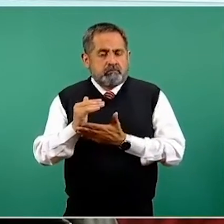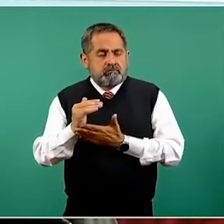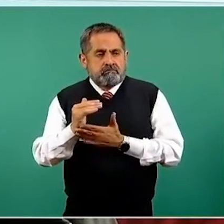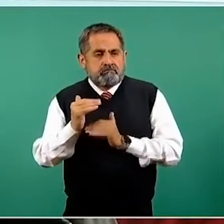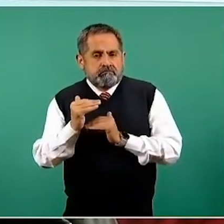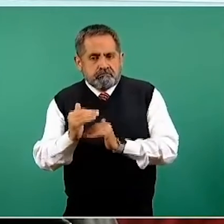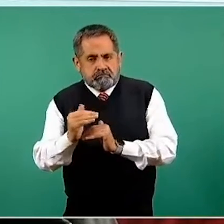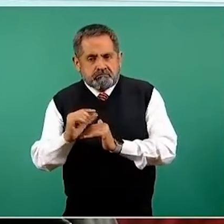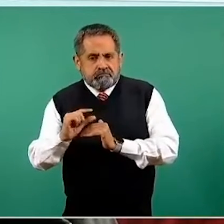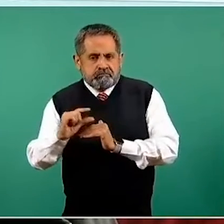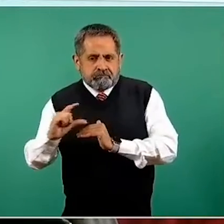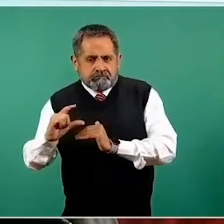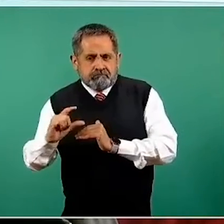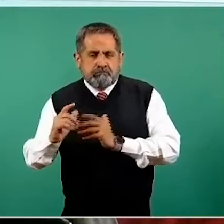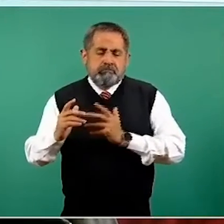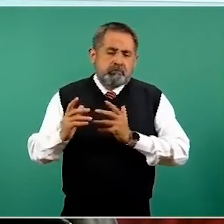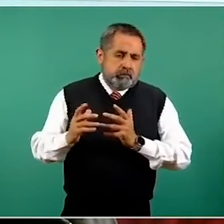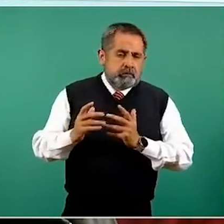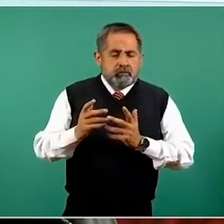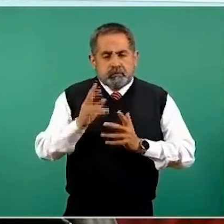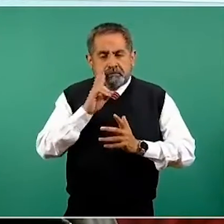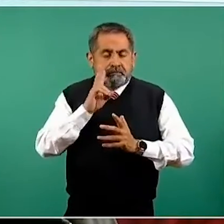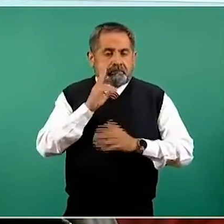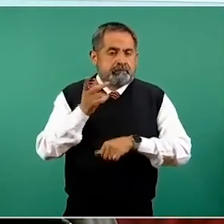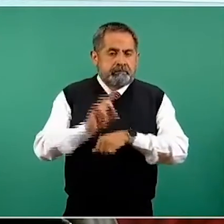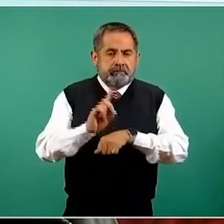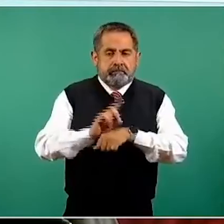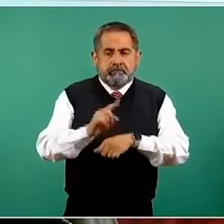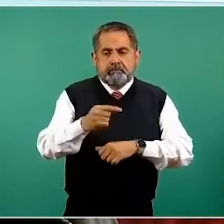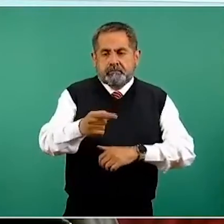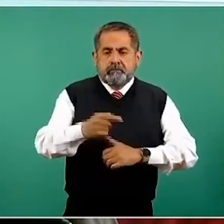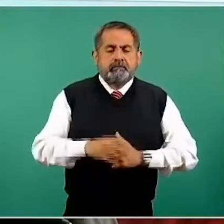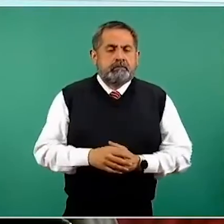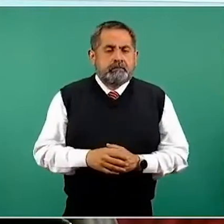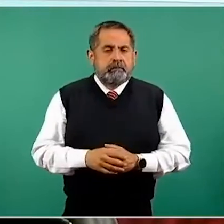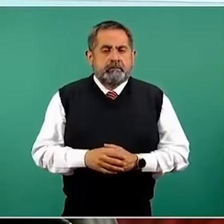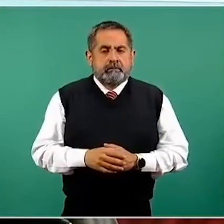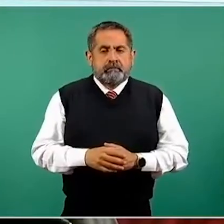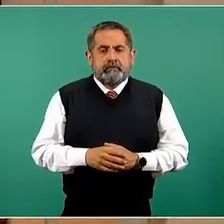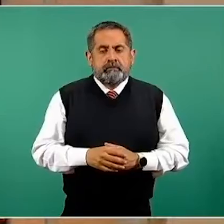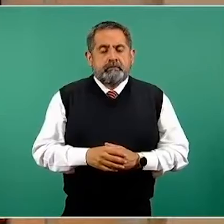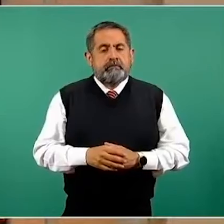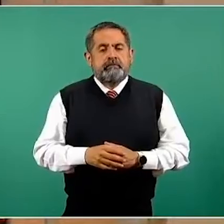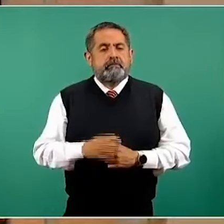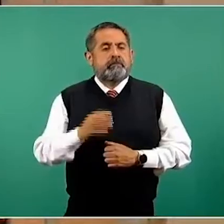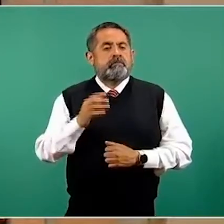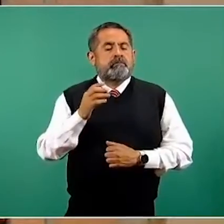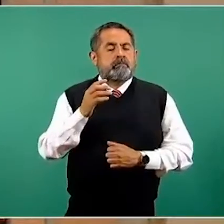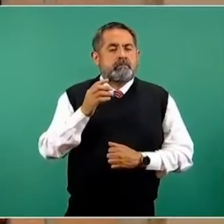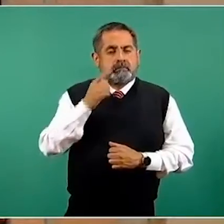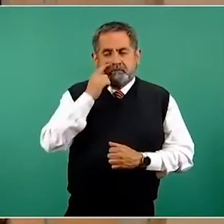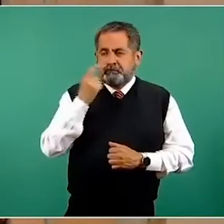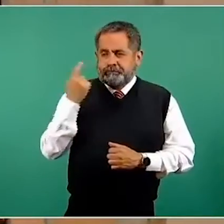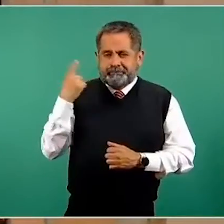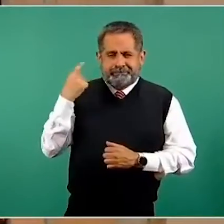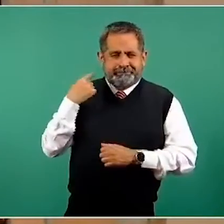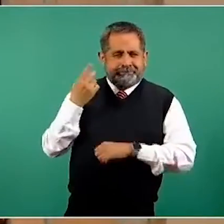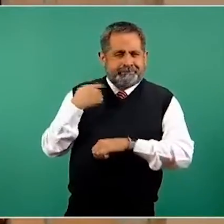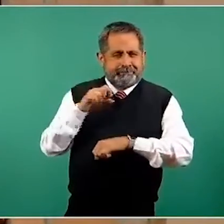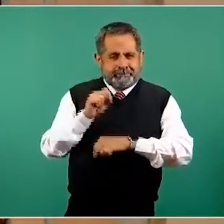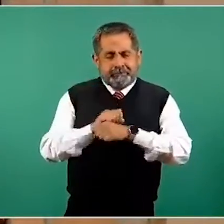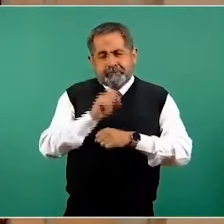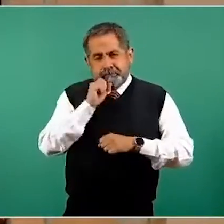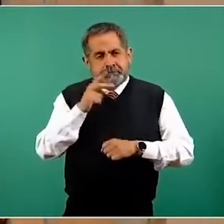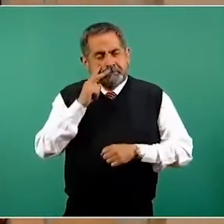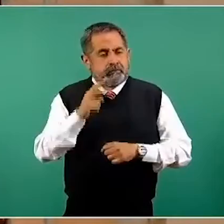estarlo entonces día con día actualizando. Esta disminución que vemos precisamente en las últimas semanas ha permitido también que